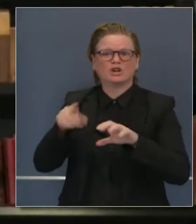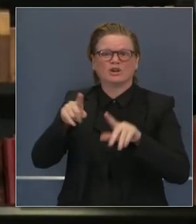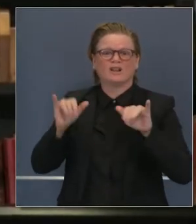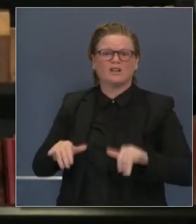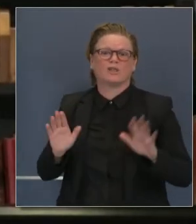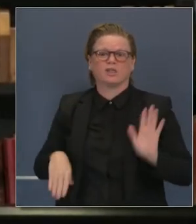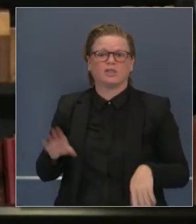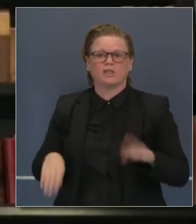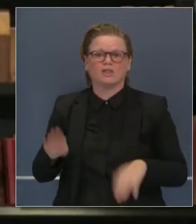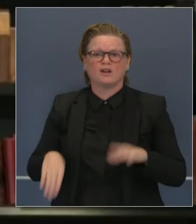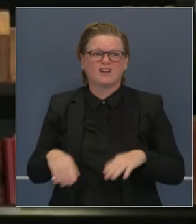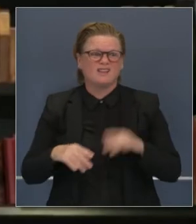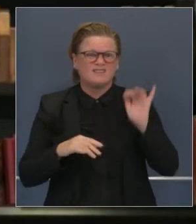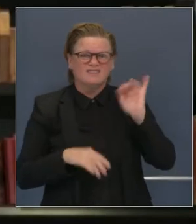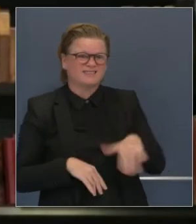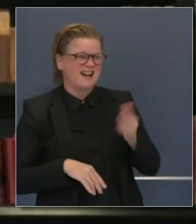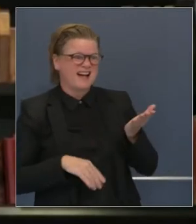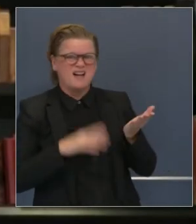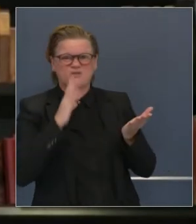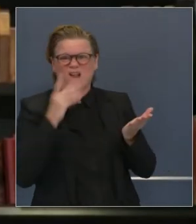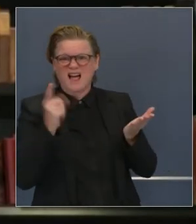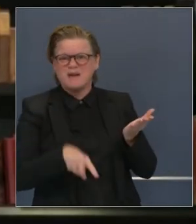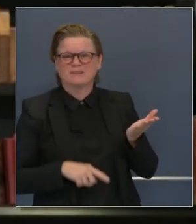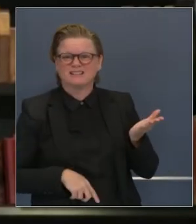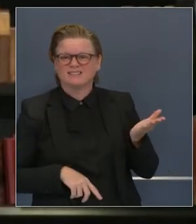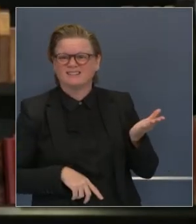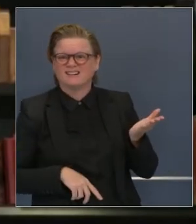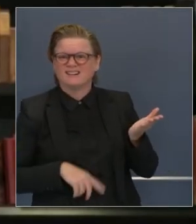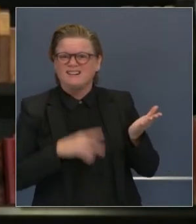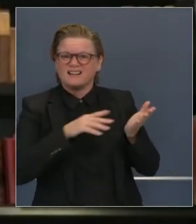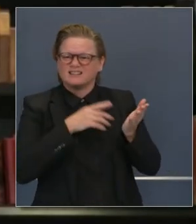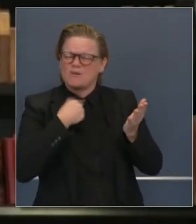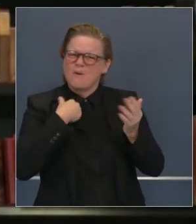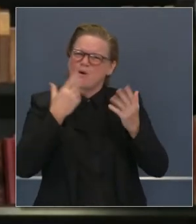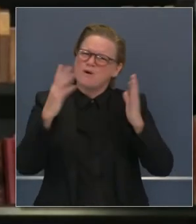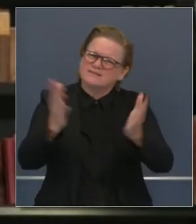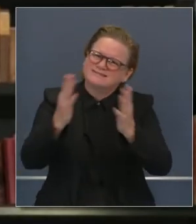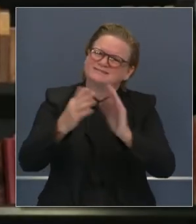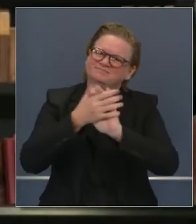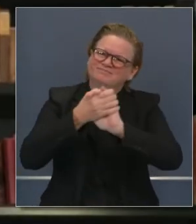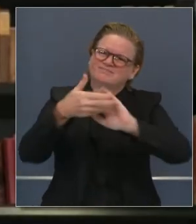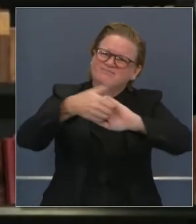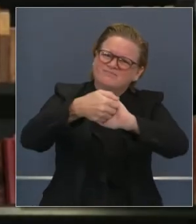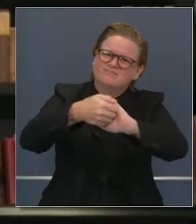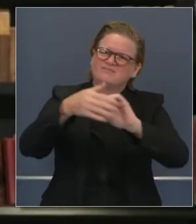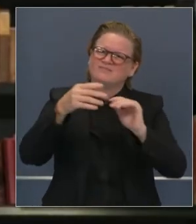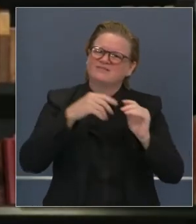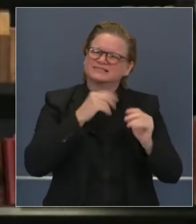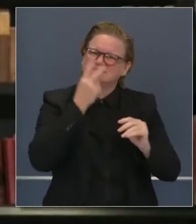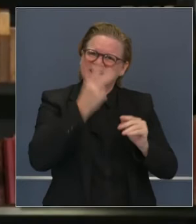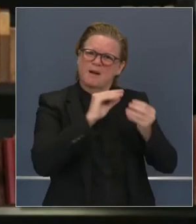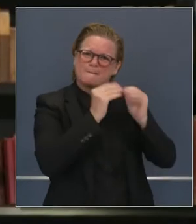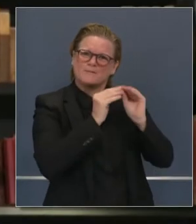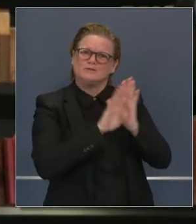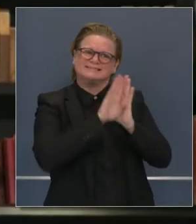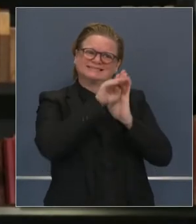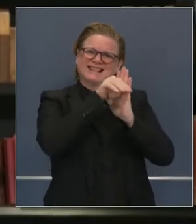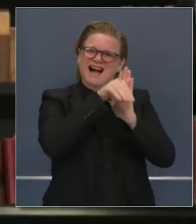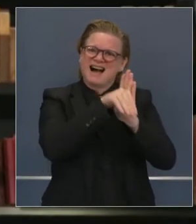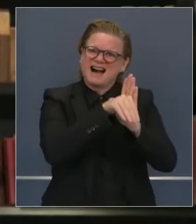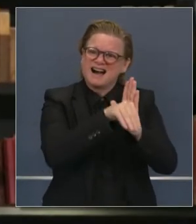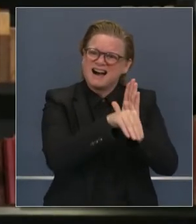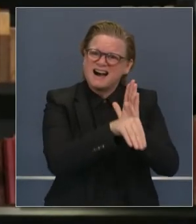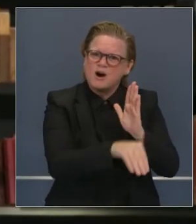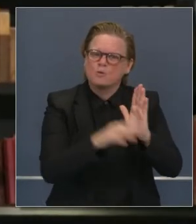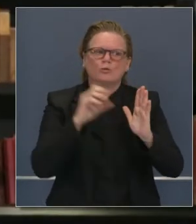que nosotros nos proponemos aplanar la curva, e impactar favorablemente las estadísticas.